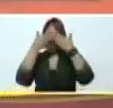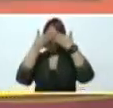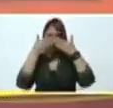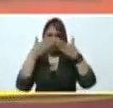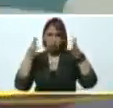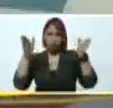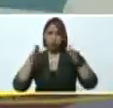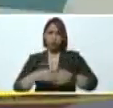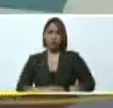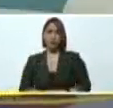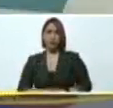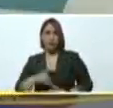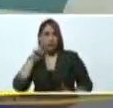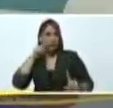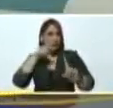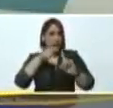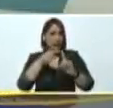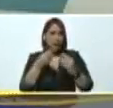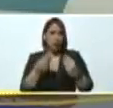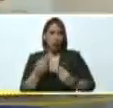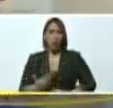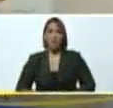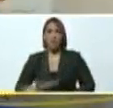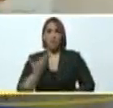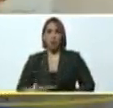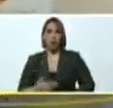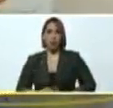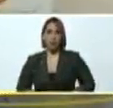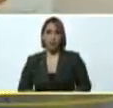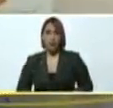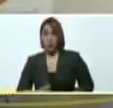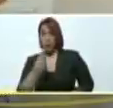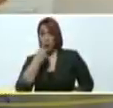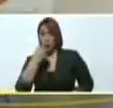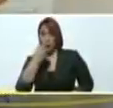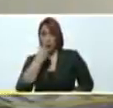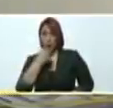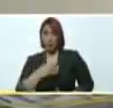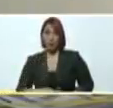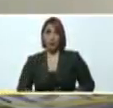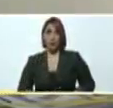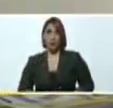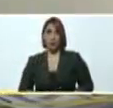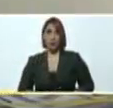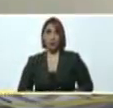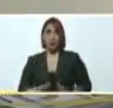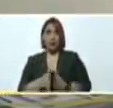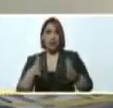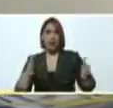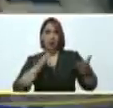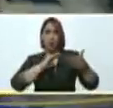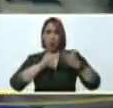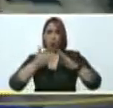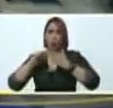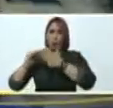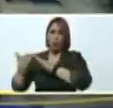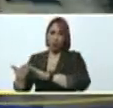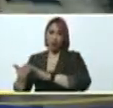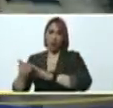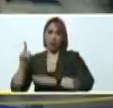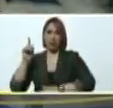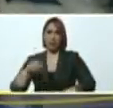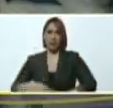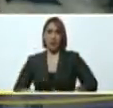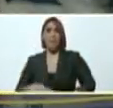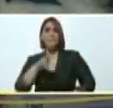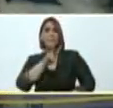y ha proyectado como fundamental para la alimentación de esta gran comunidad. Y asimismo, 21